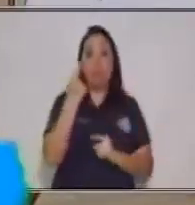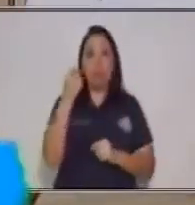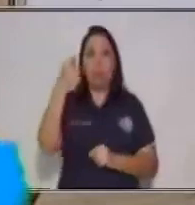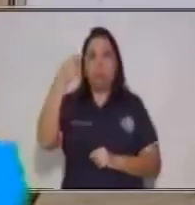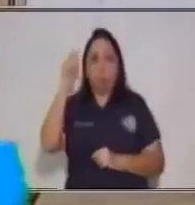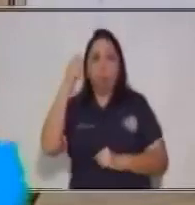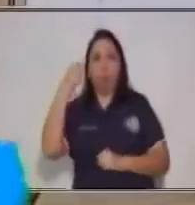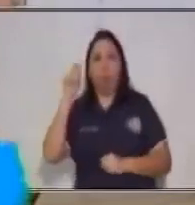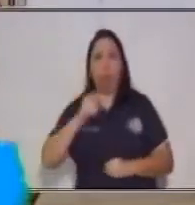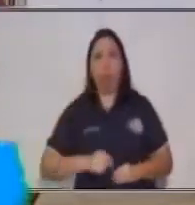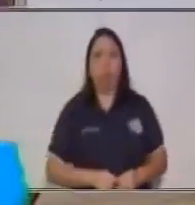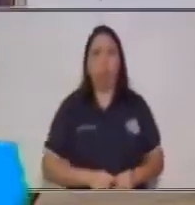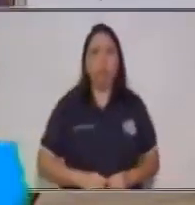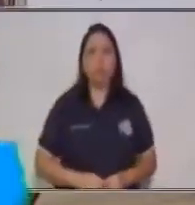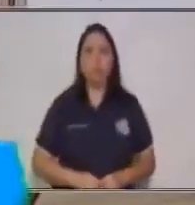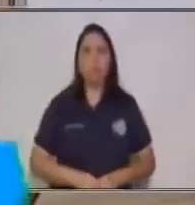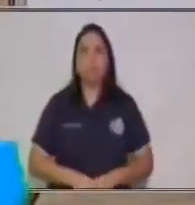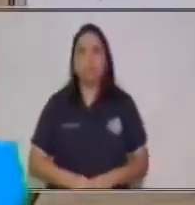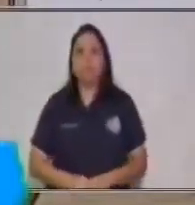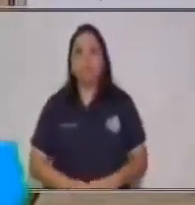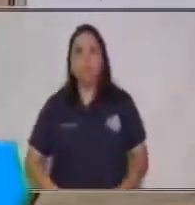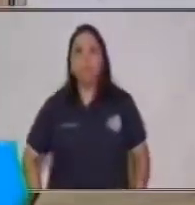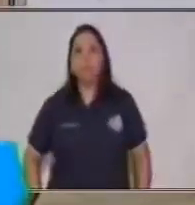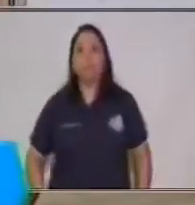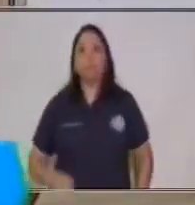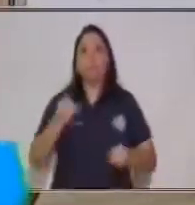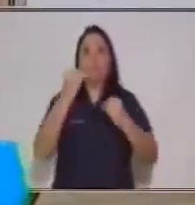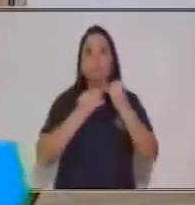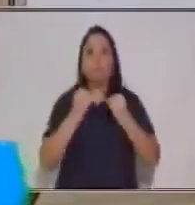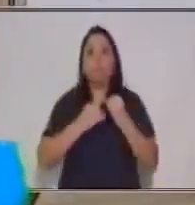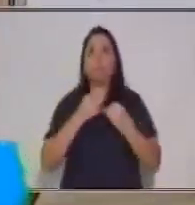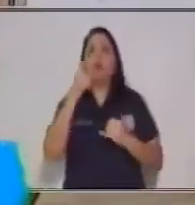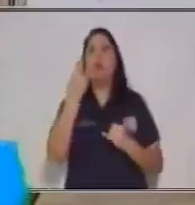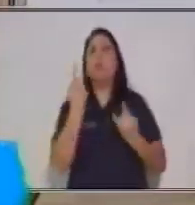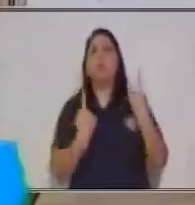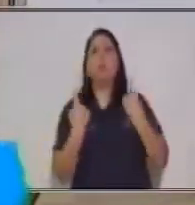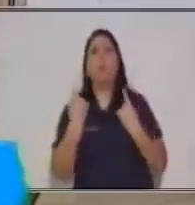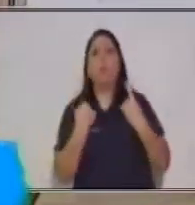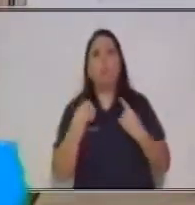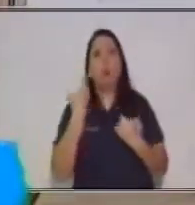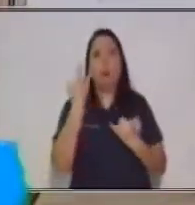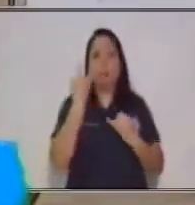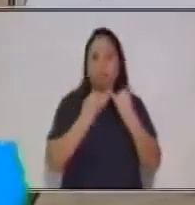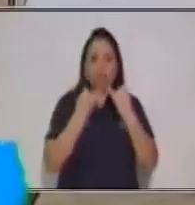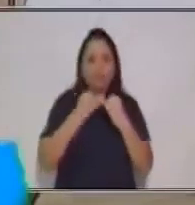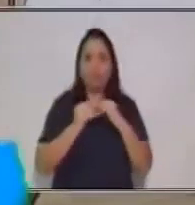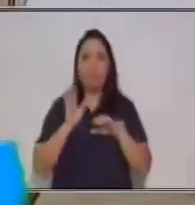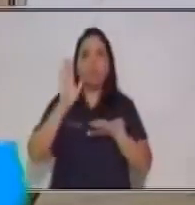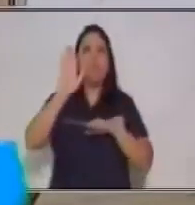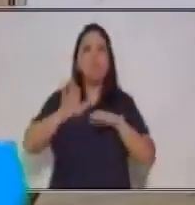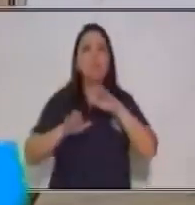ortografía y corregir la gramática. Y por último, ¿cuál crees tú que sería entonces el paso final?